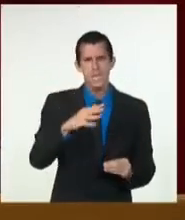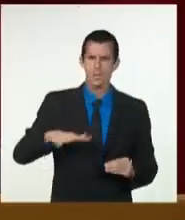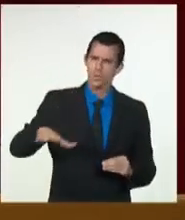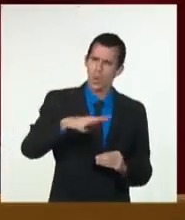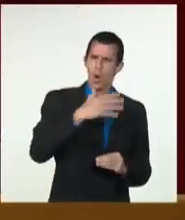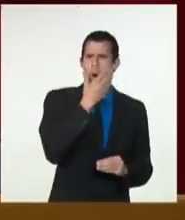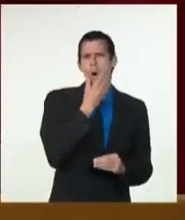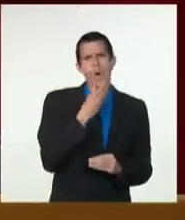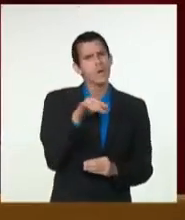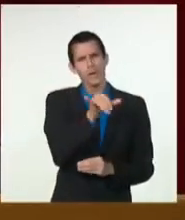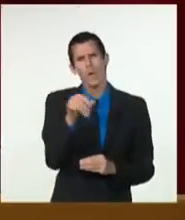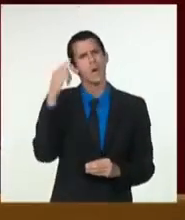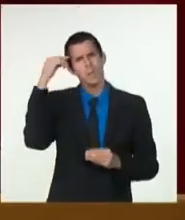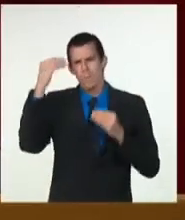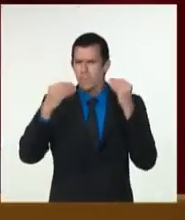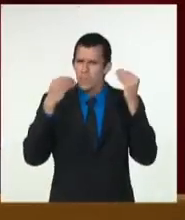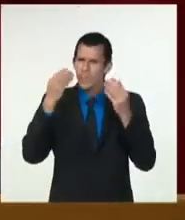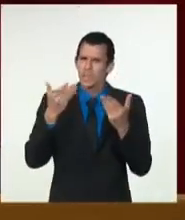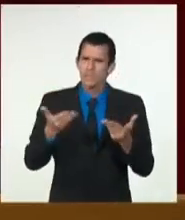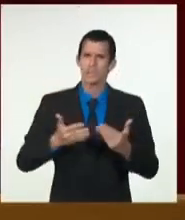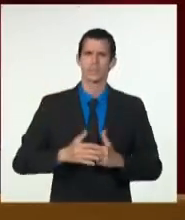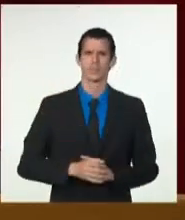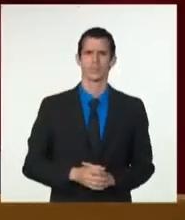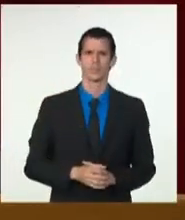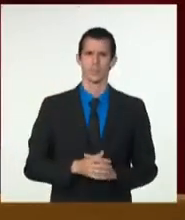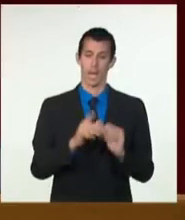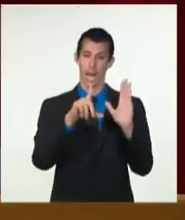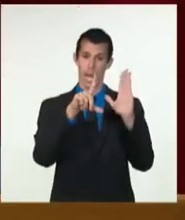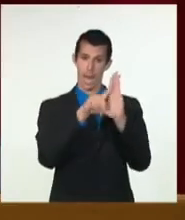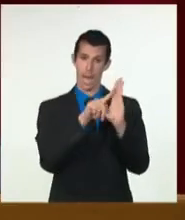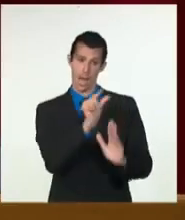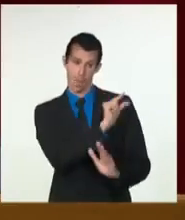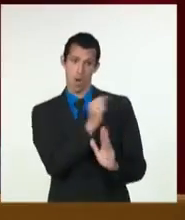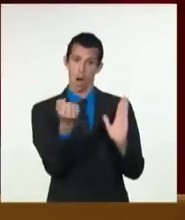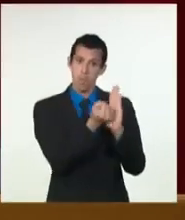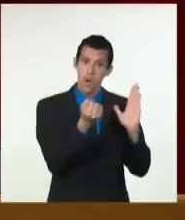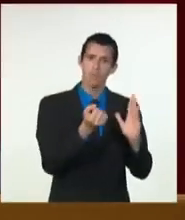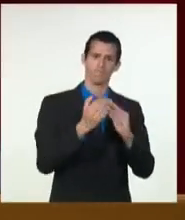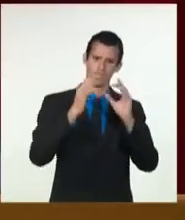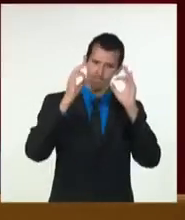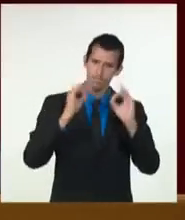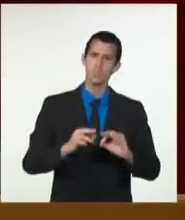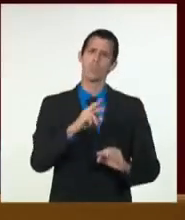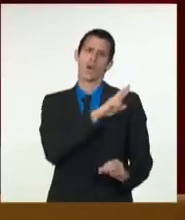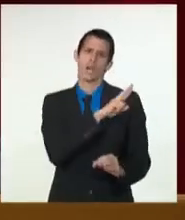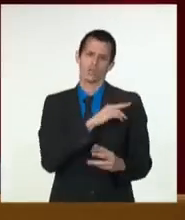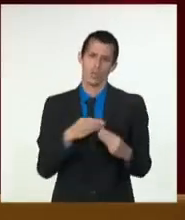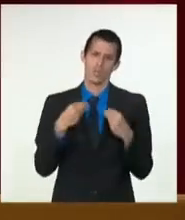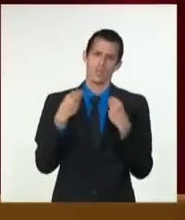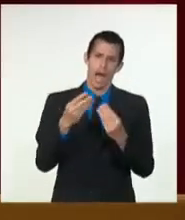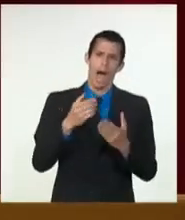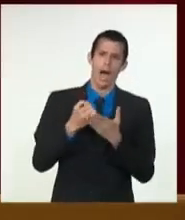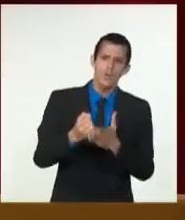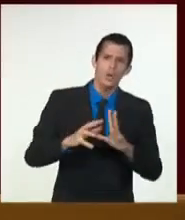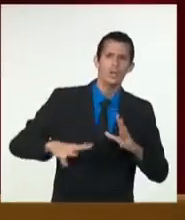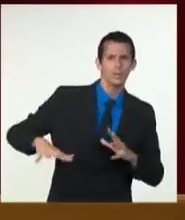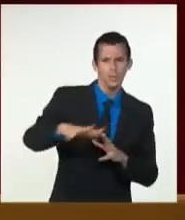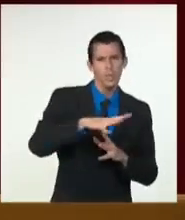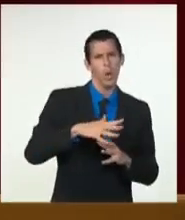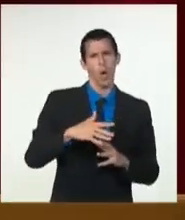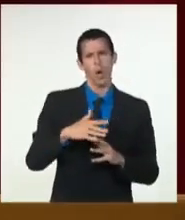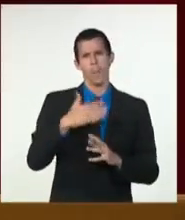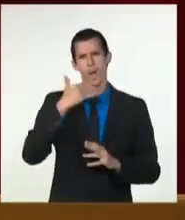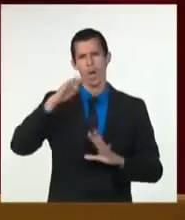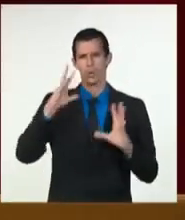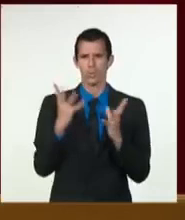texto da continuidad a la obra revolucionaria y también le aporta novedad a tono con las exigencias del